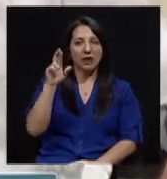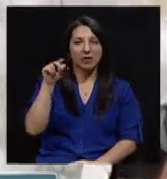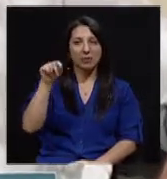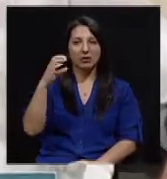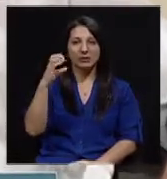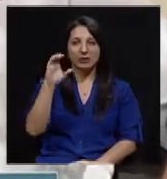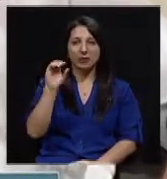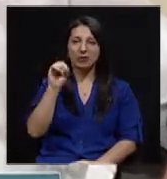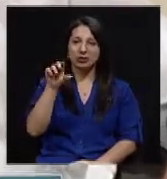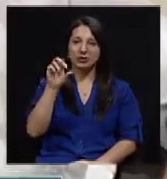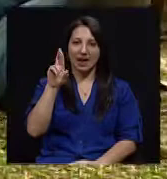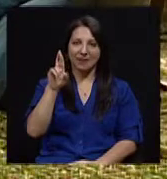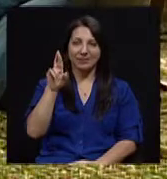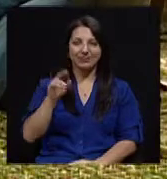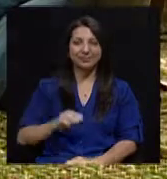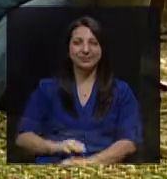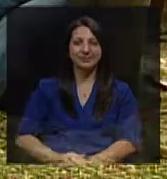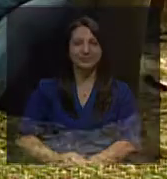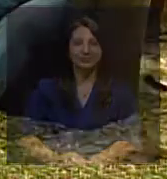.cr Ya volvemos.